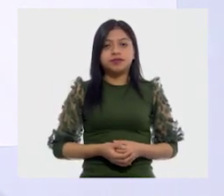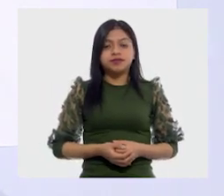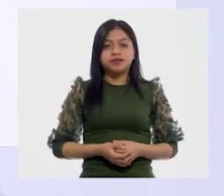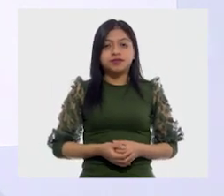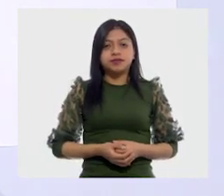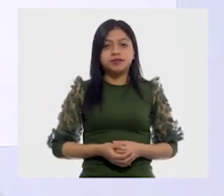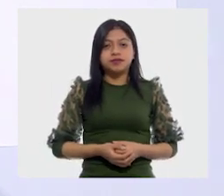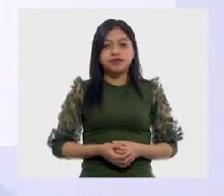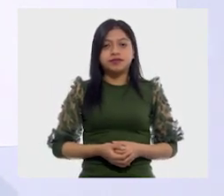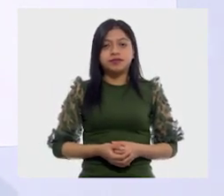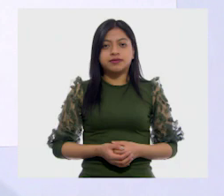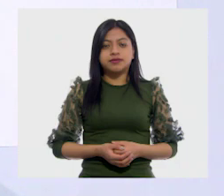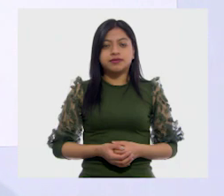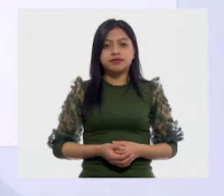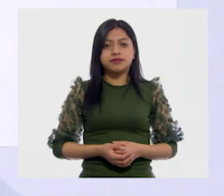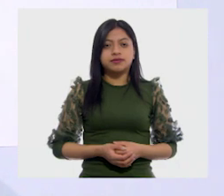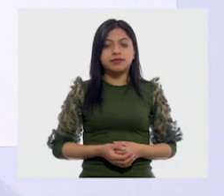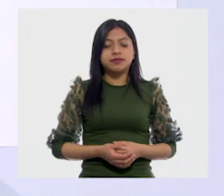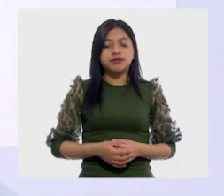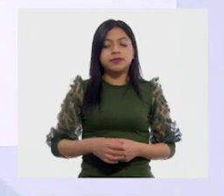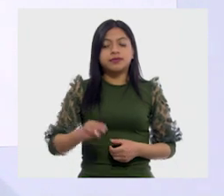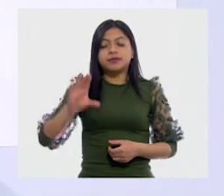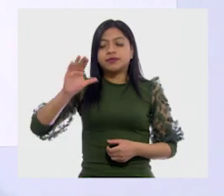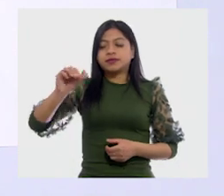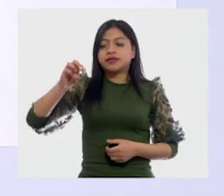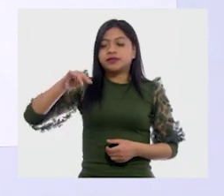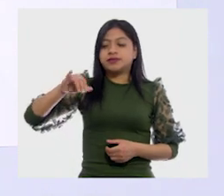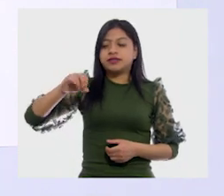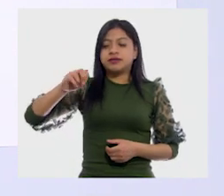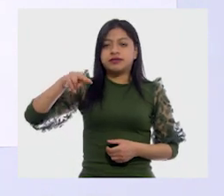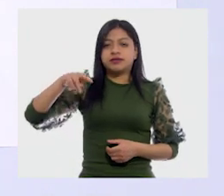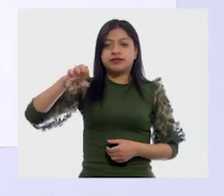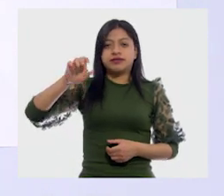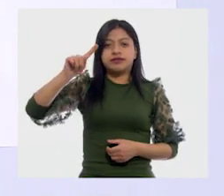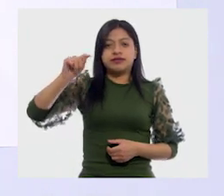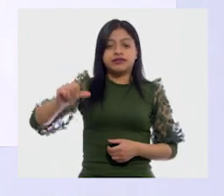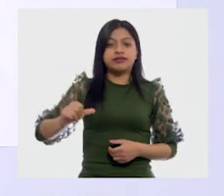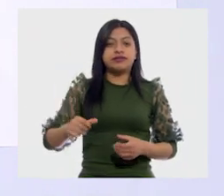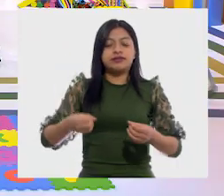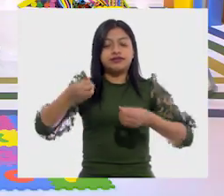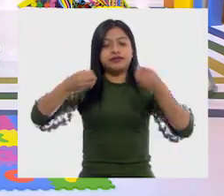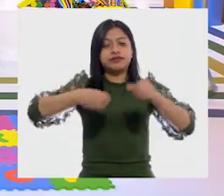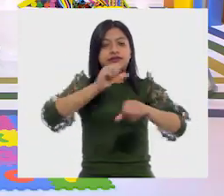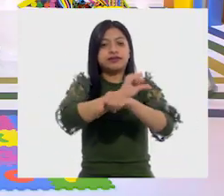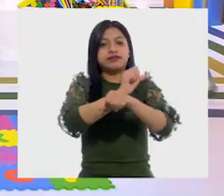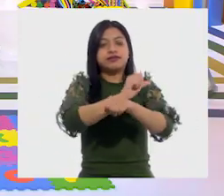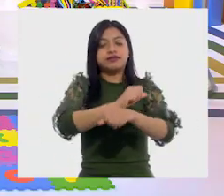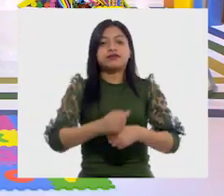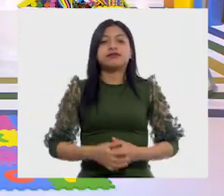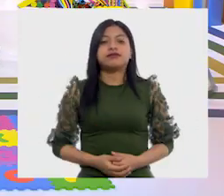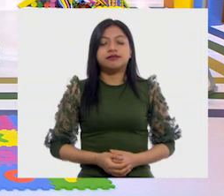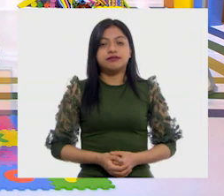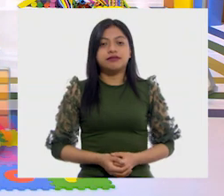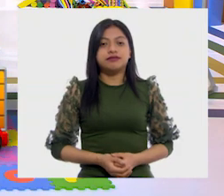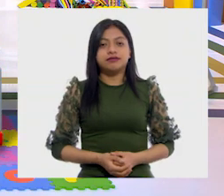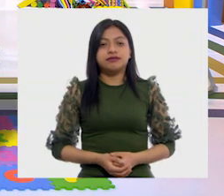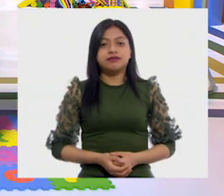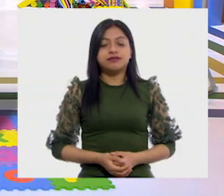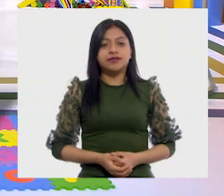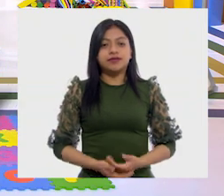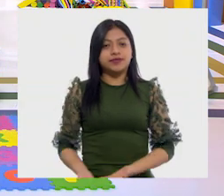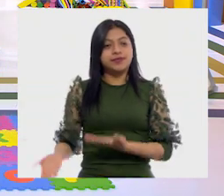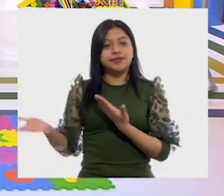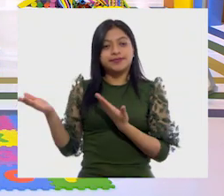Ajá. E. La E, la T y la A. ¡Ca-mi! ¡Ca-mi! ¡Ca ¡Ca ¡Ca-mi!